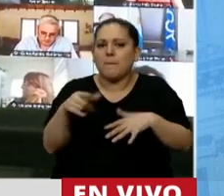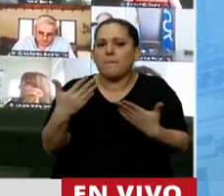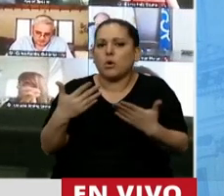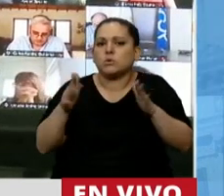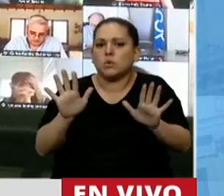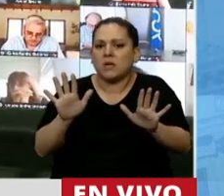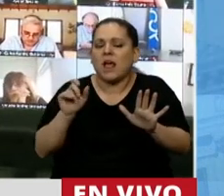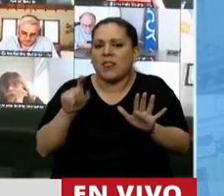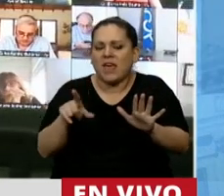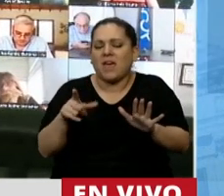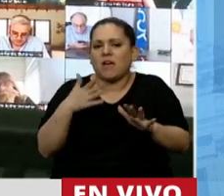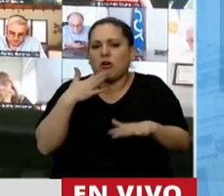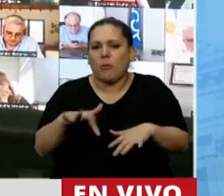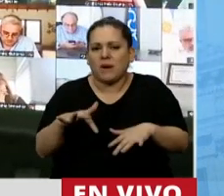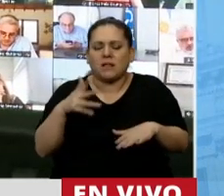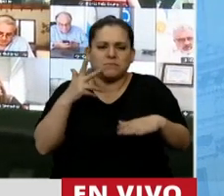la posibilidad de comprender,